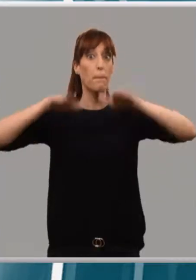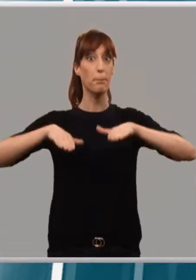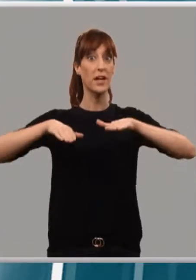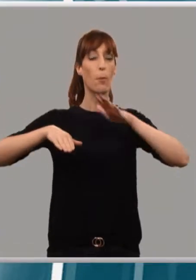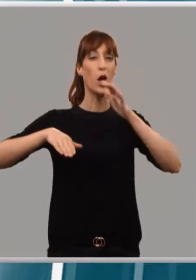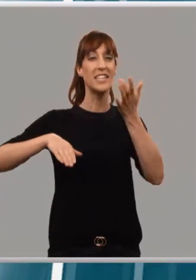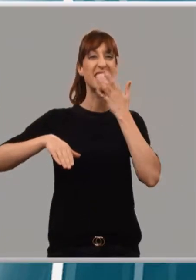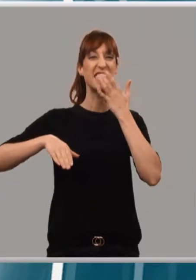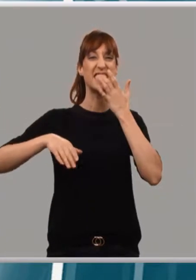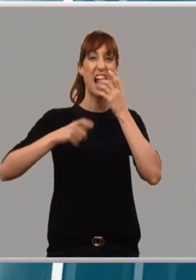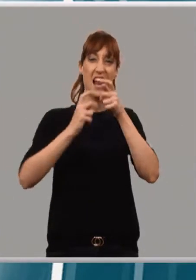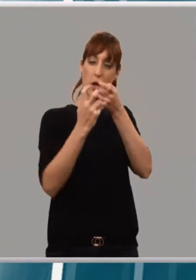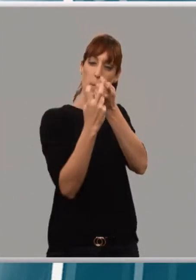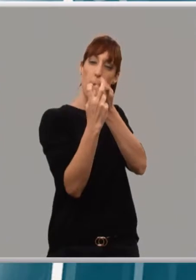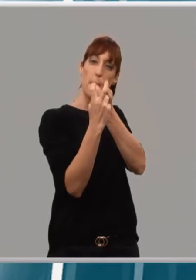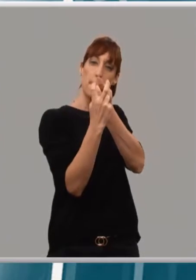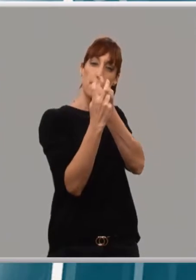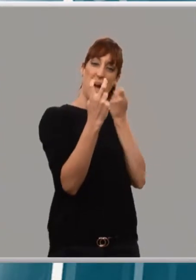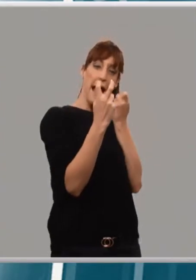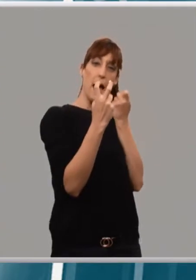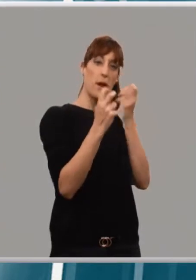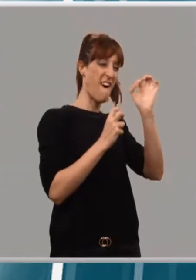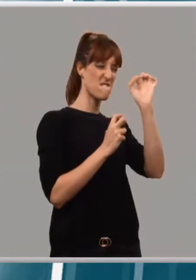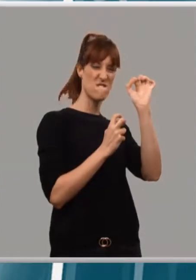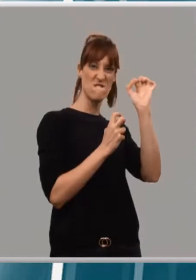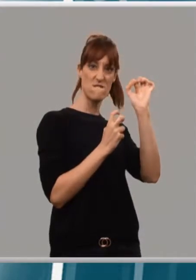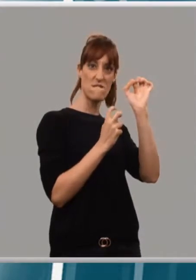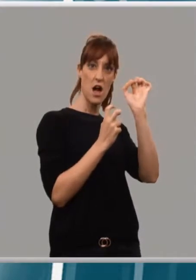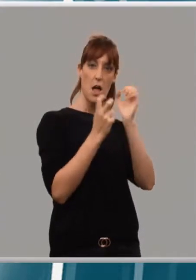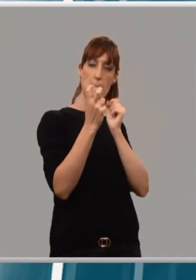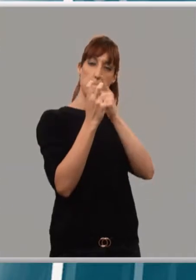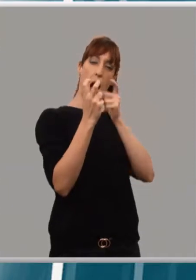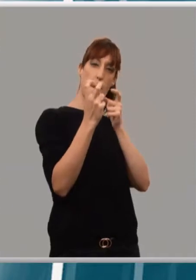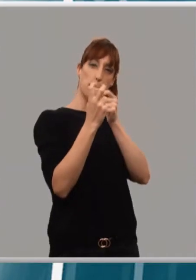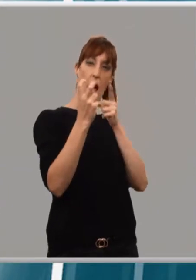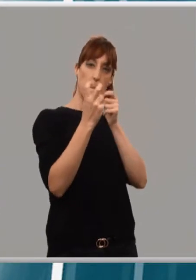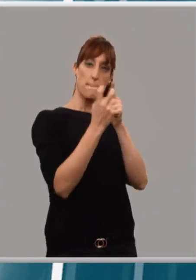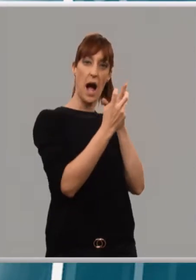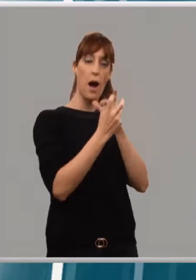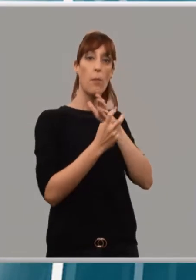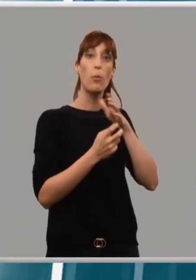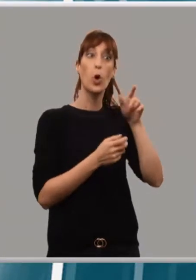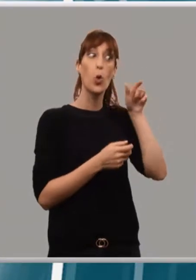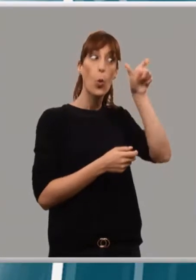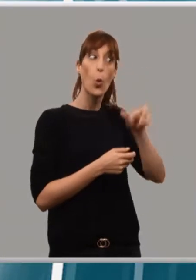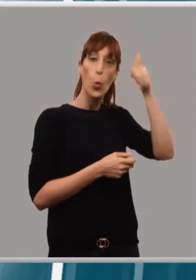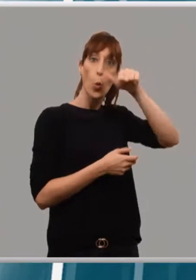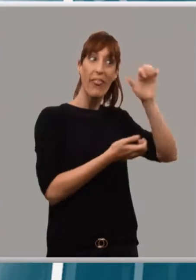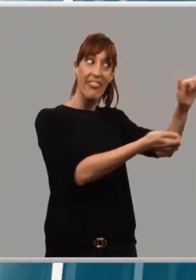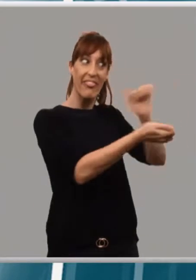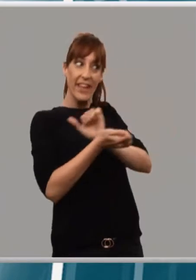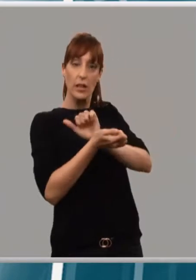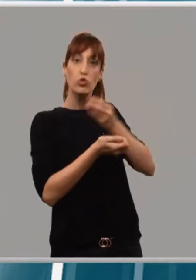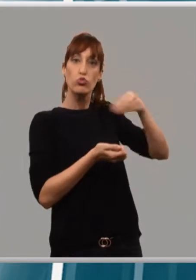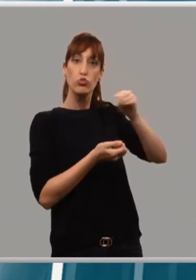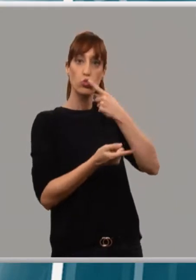efectuada durante la noche del 20 de julio de 2018 por uno de los detenidos y su novia. Hasta 70 agentes de